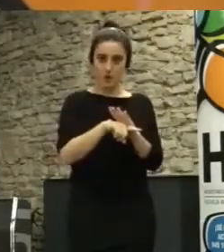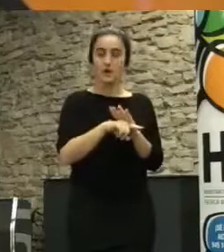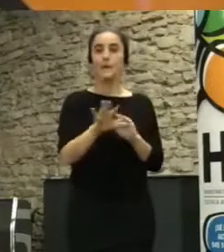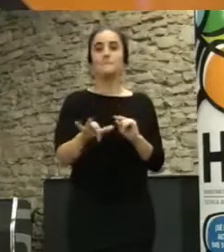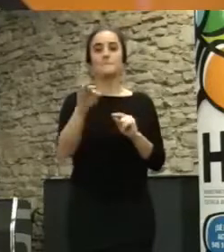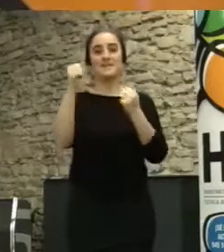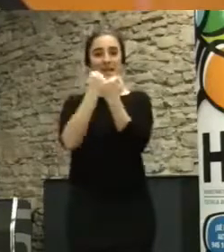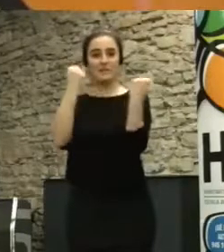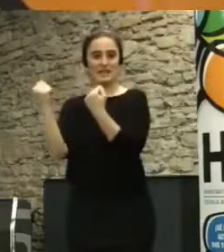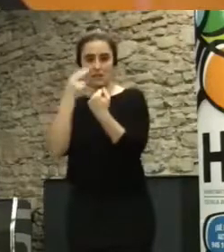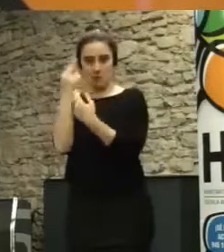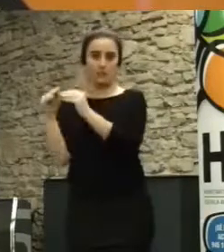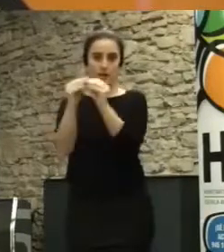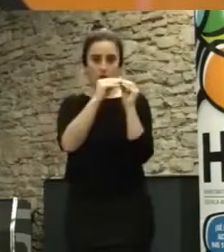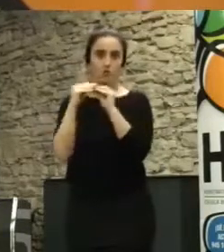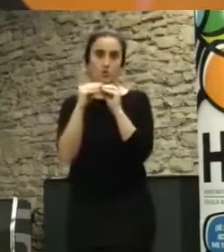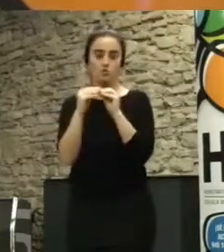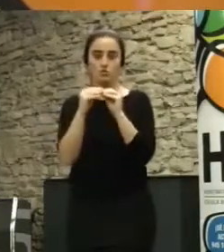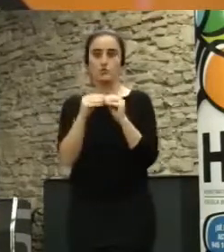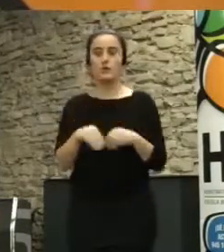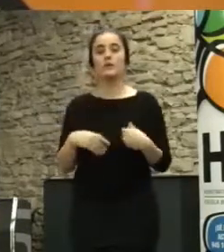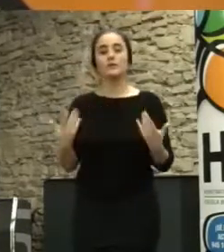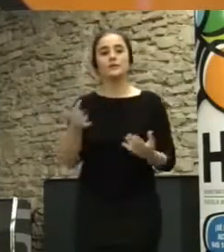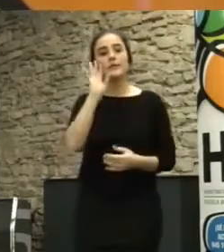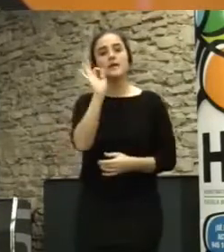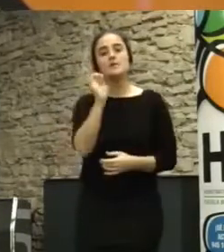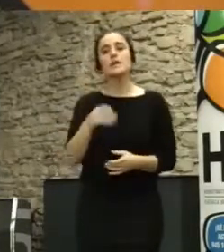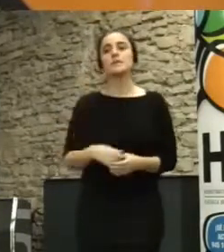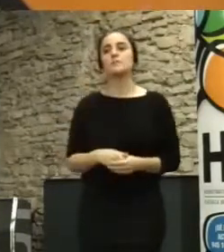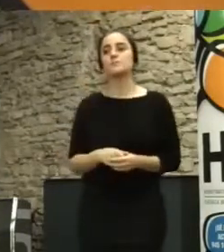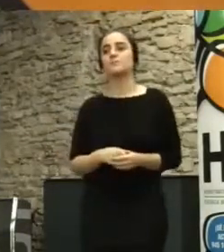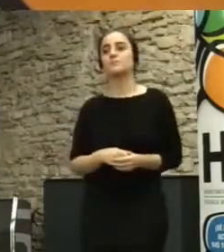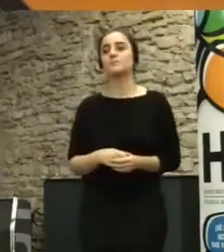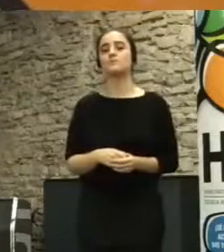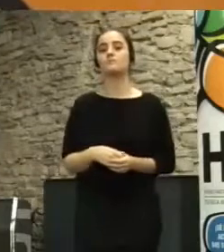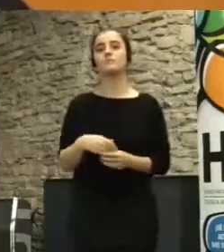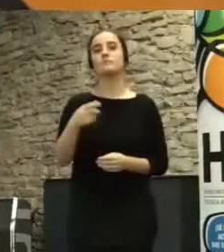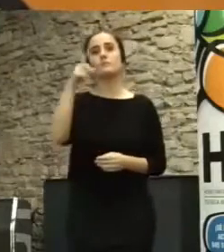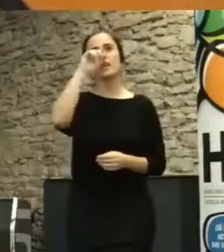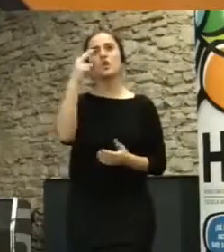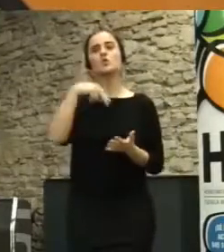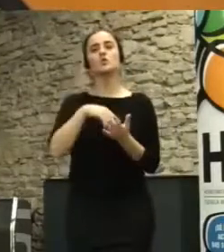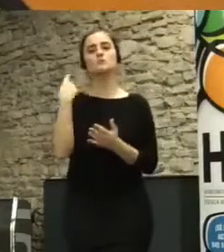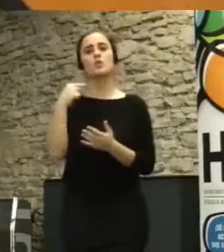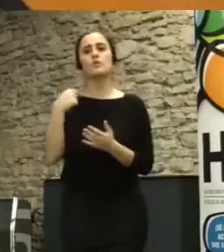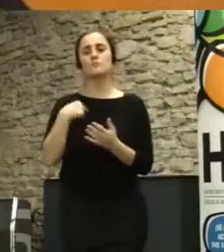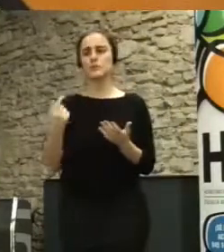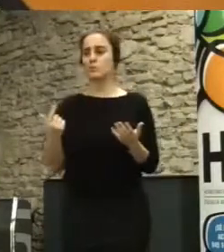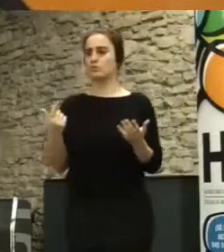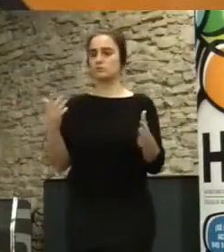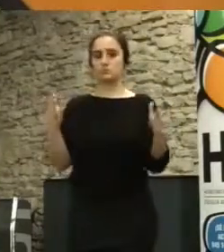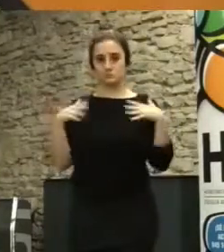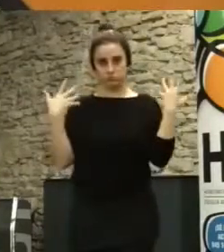de administración. Entonces, bueno, es verdad que a mí el 2011 fue un año que me sorprendió